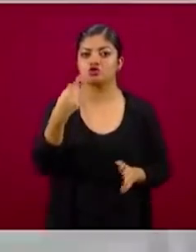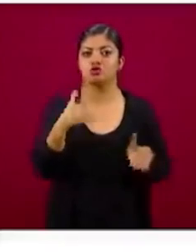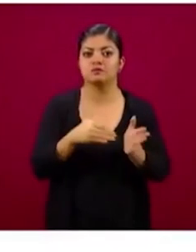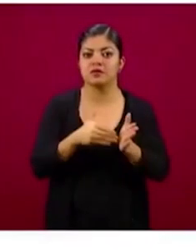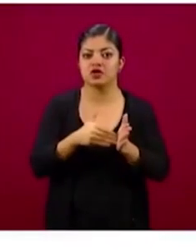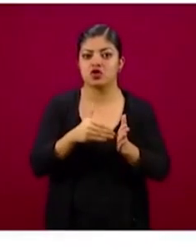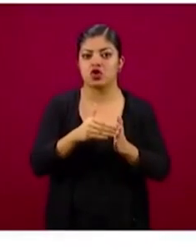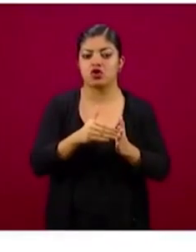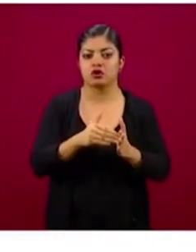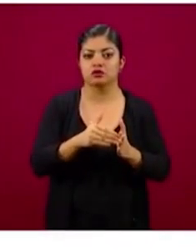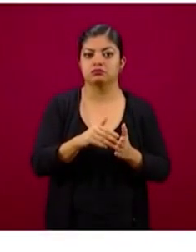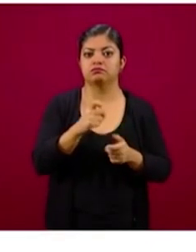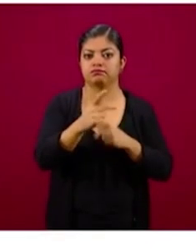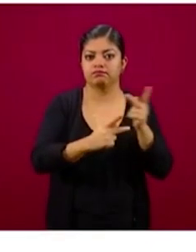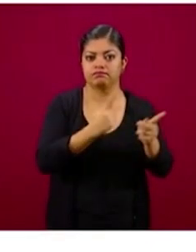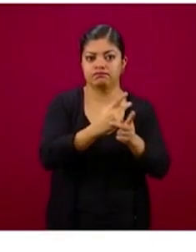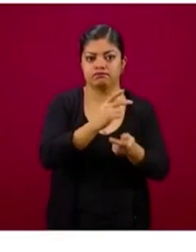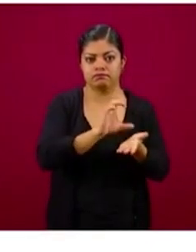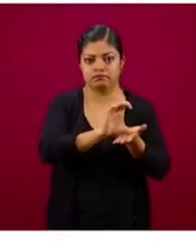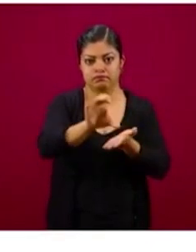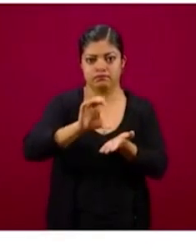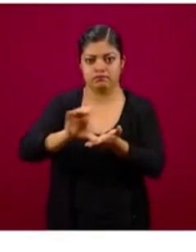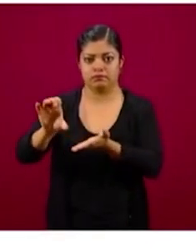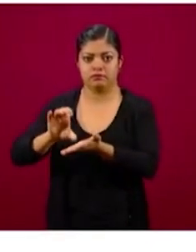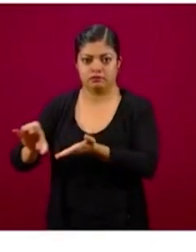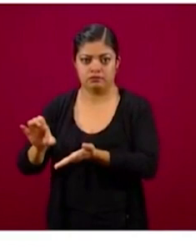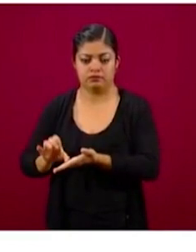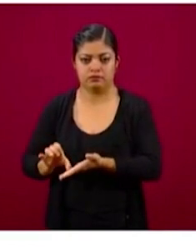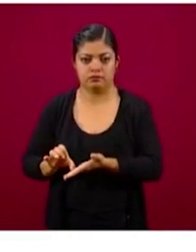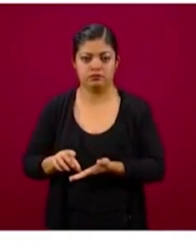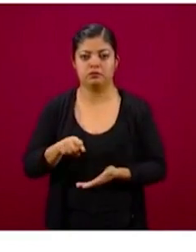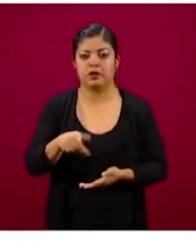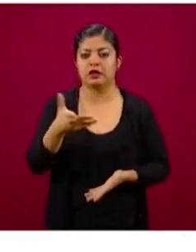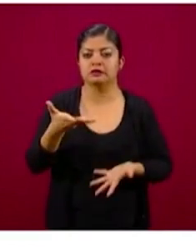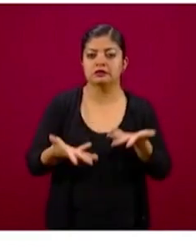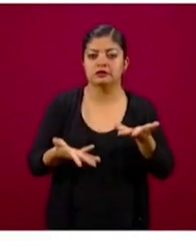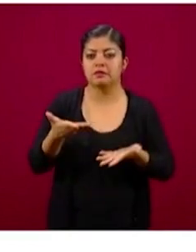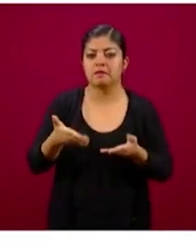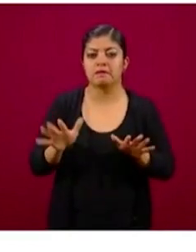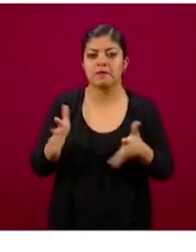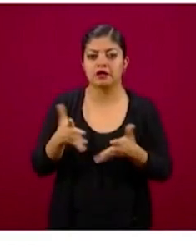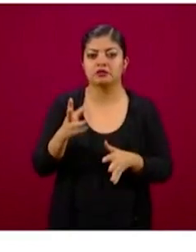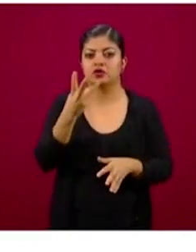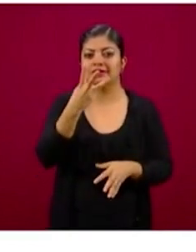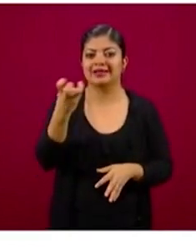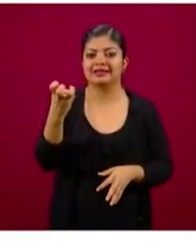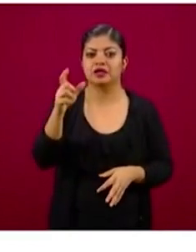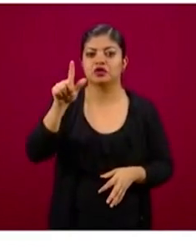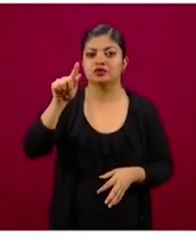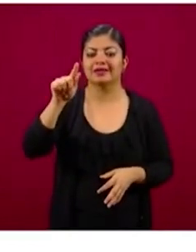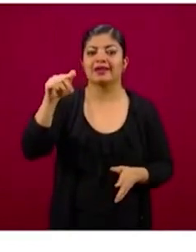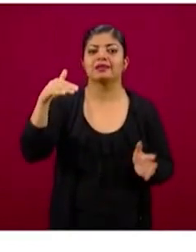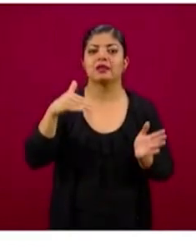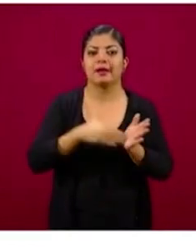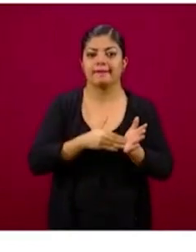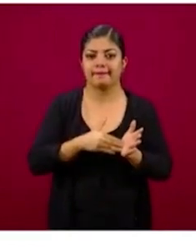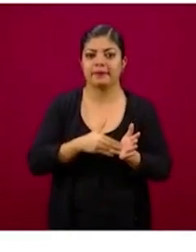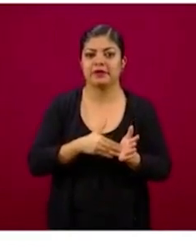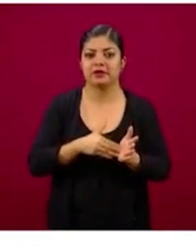dispersados, eso equivale a casi 370 mil